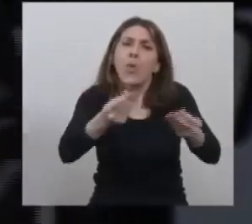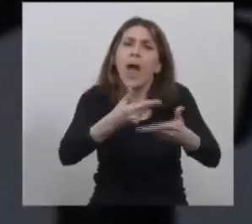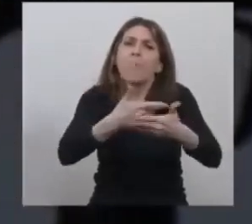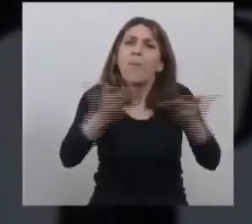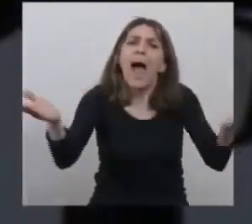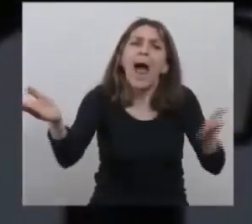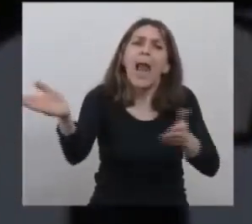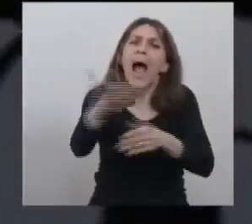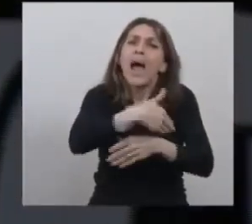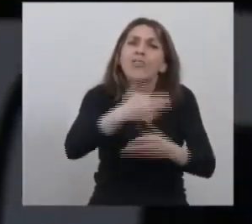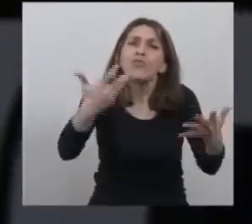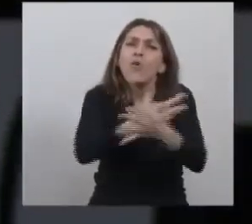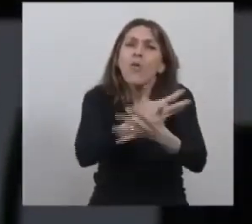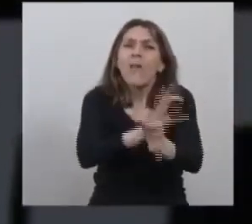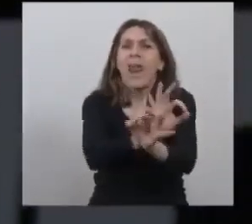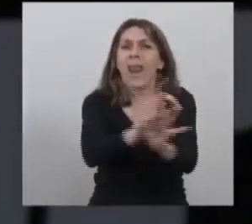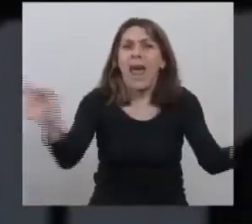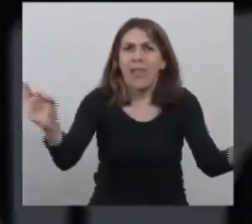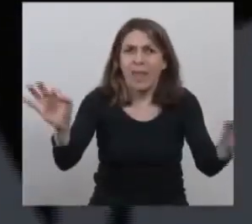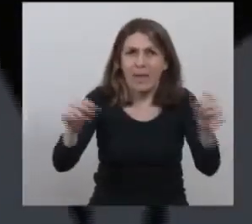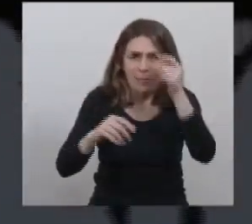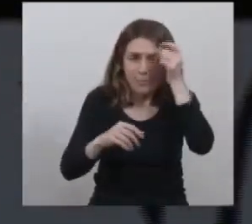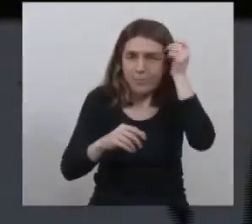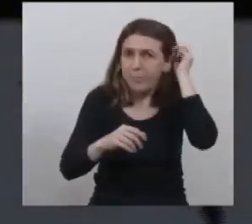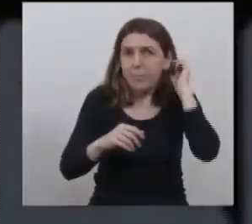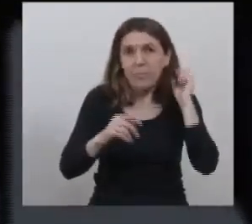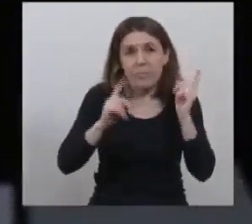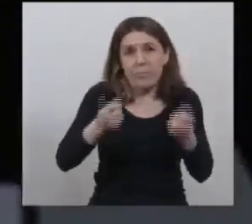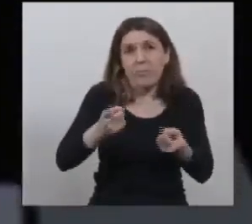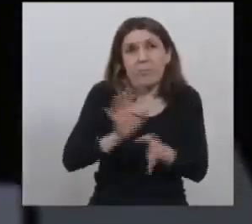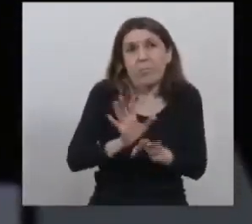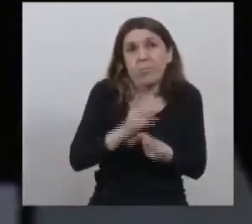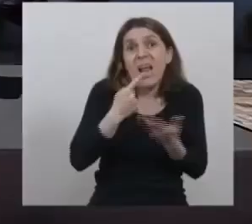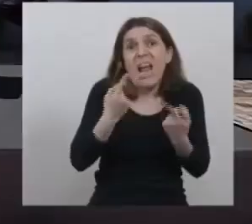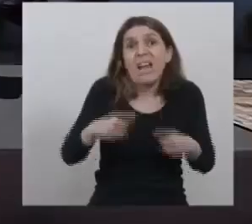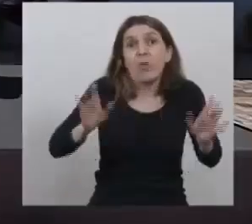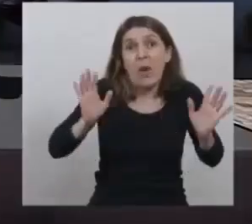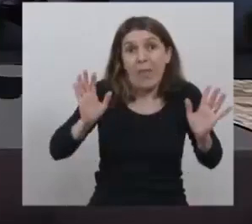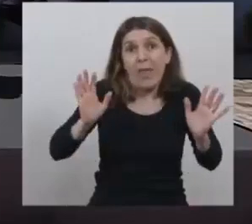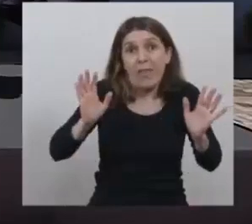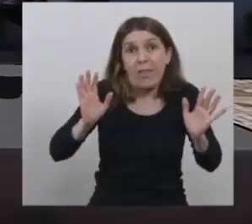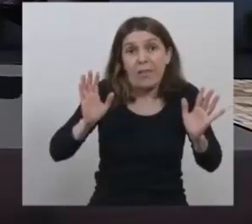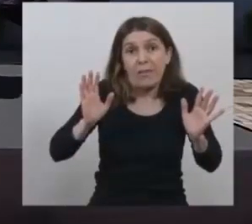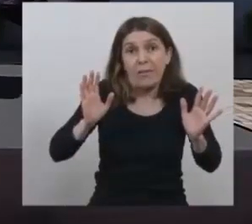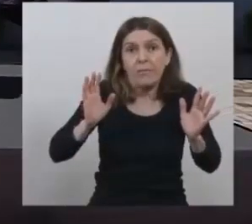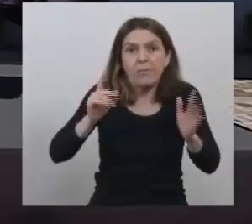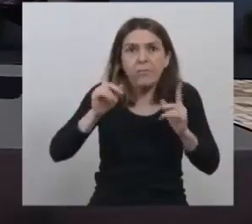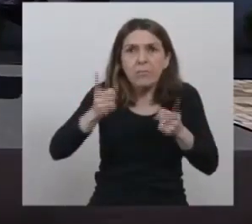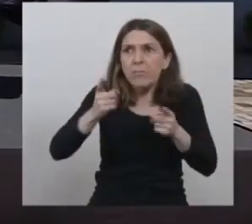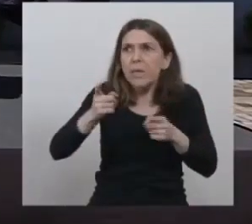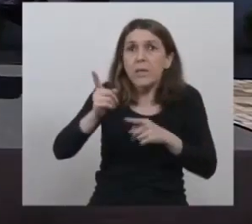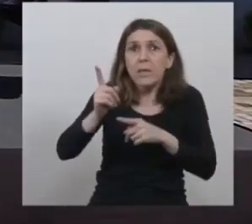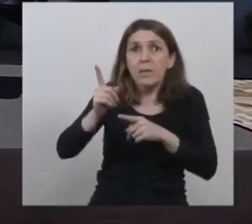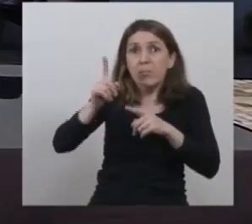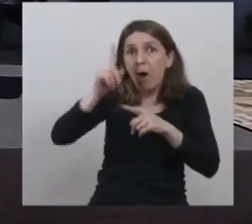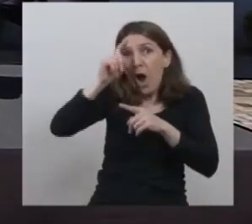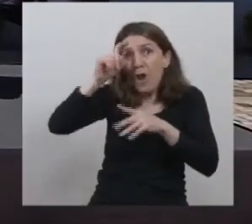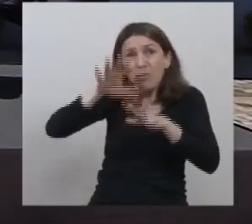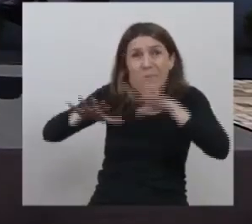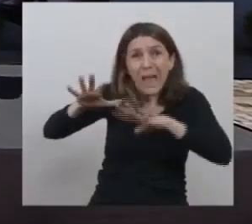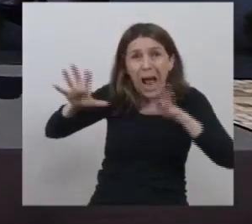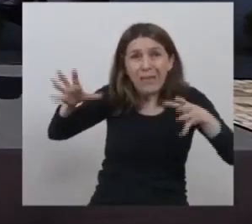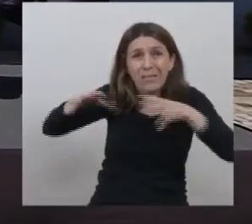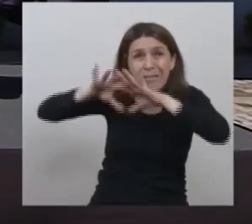necesidades. Y da la casualidad también que todo esto lo pudimos hacer unidos